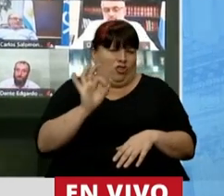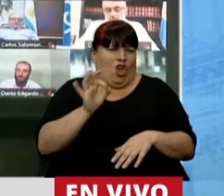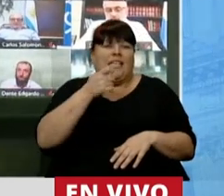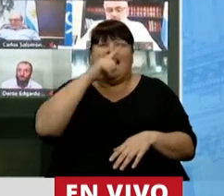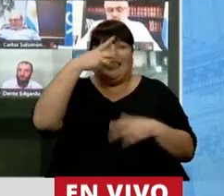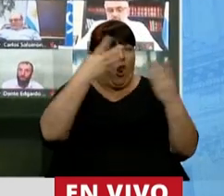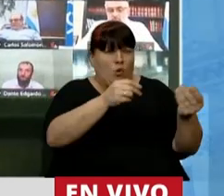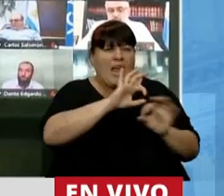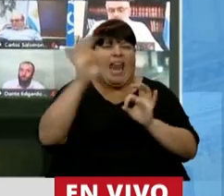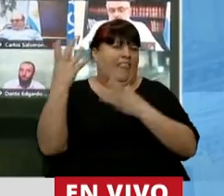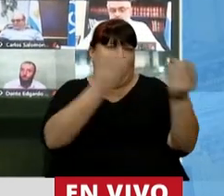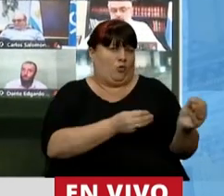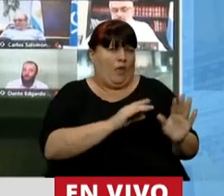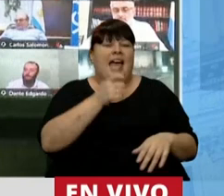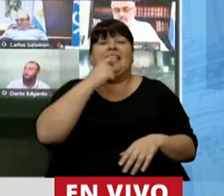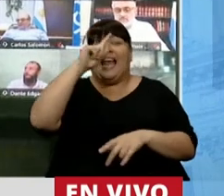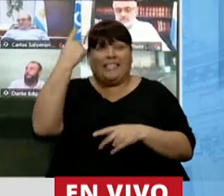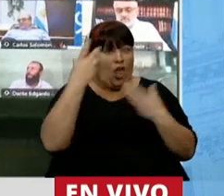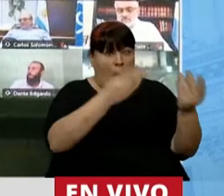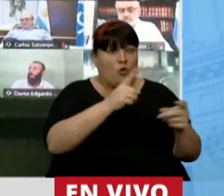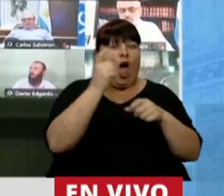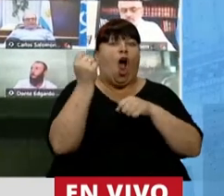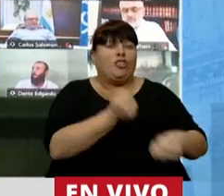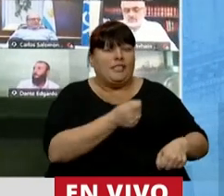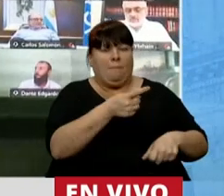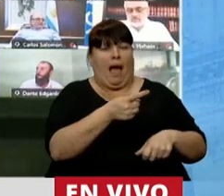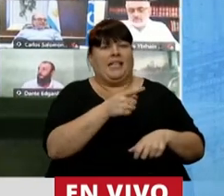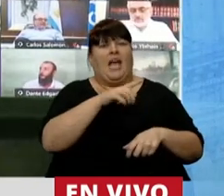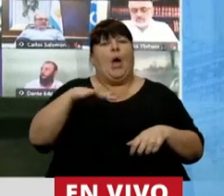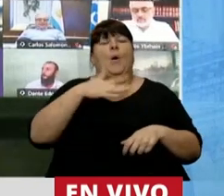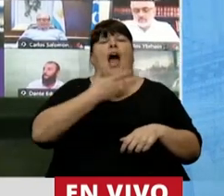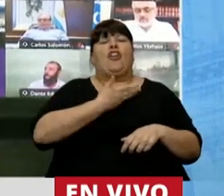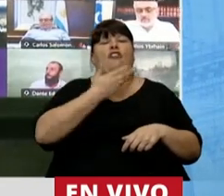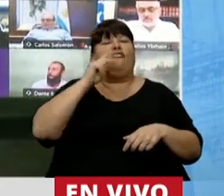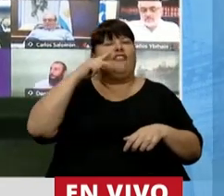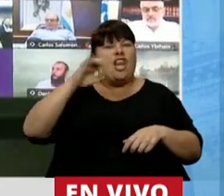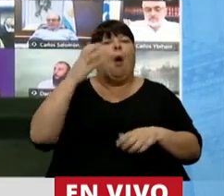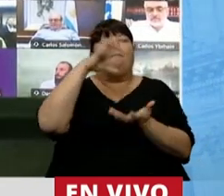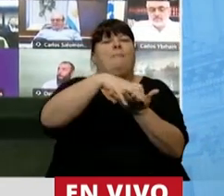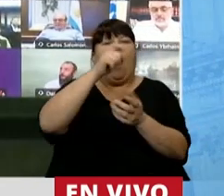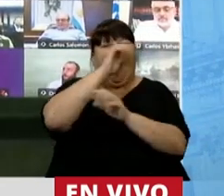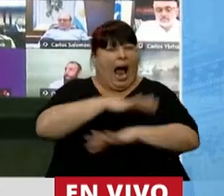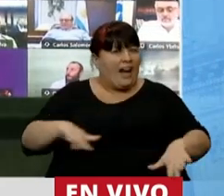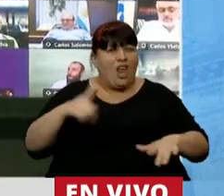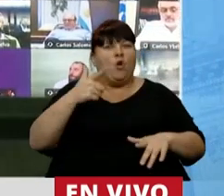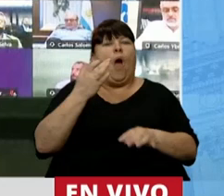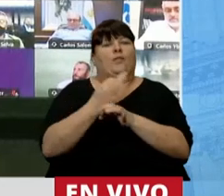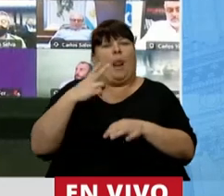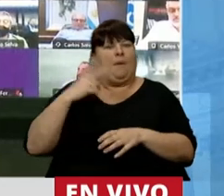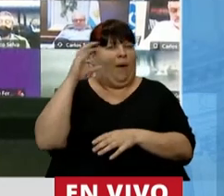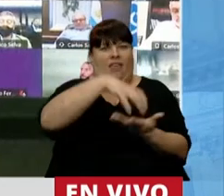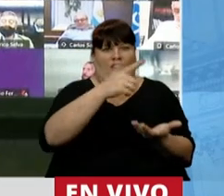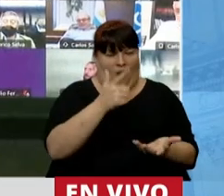no llega al Estado no llega nadie, que si no llega al Estado a José C. Paz, a Barrio Frino, a poner un jardín de infantes, no llega al privado.